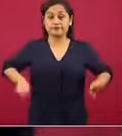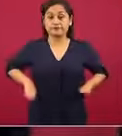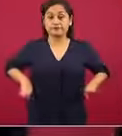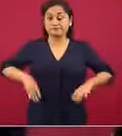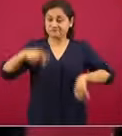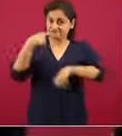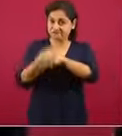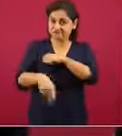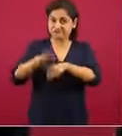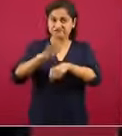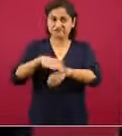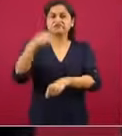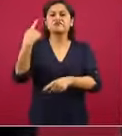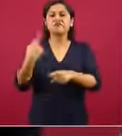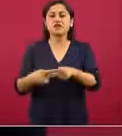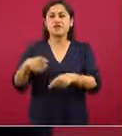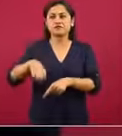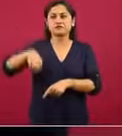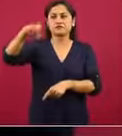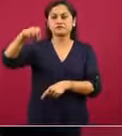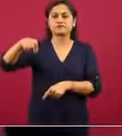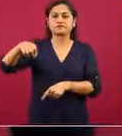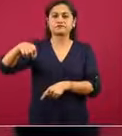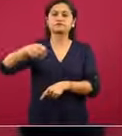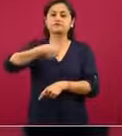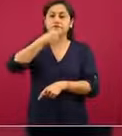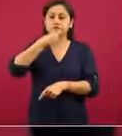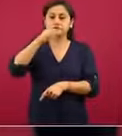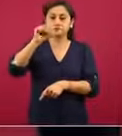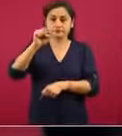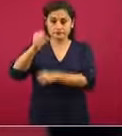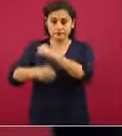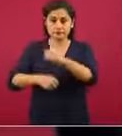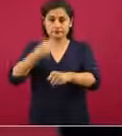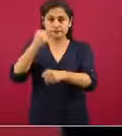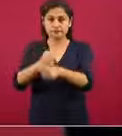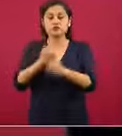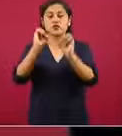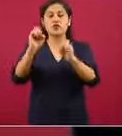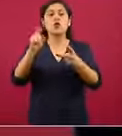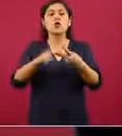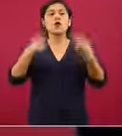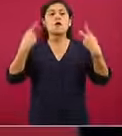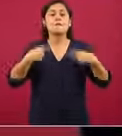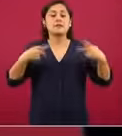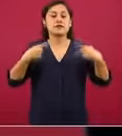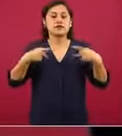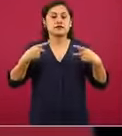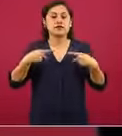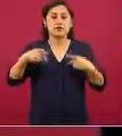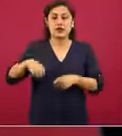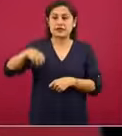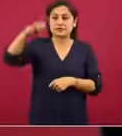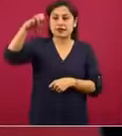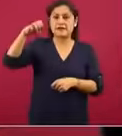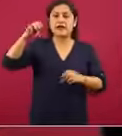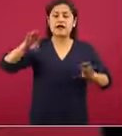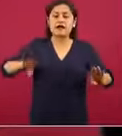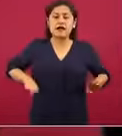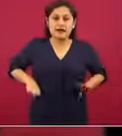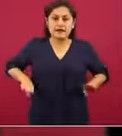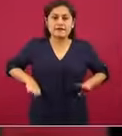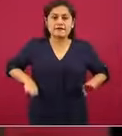adultos mayores, mayores de 60 años. Personas con enfermedades crónicas, especialmente diabetes, obesidad,